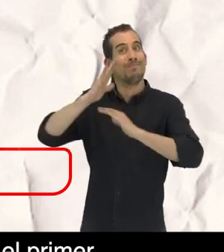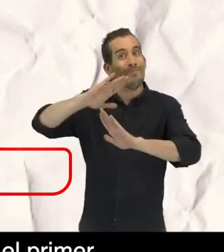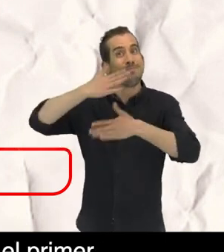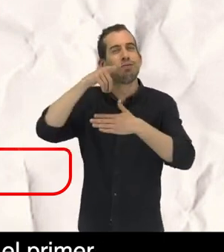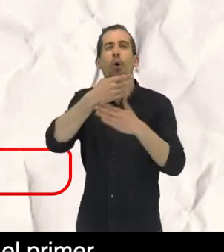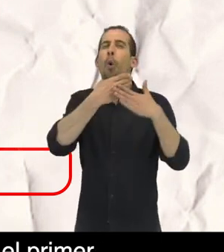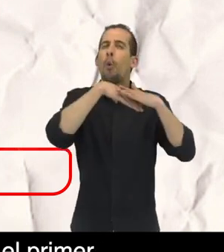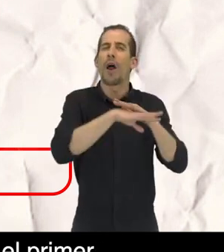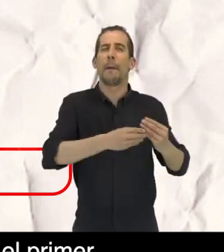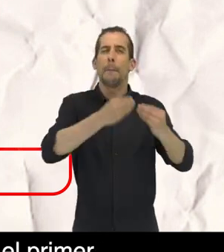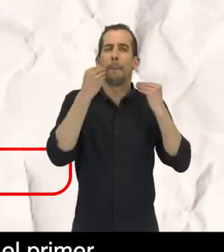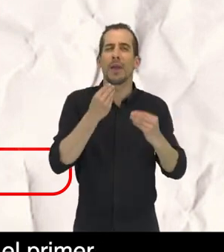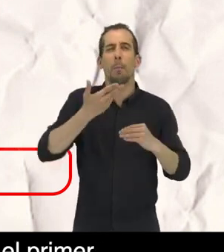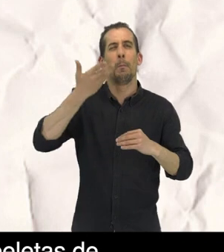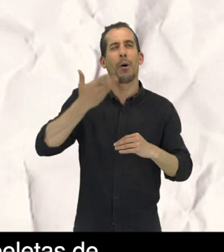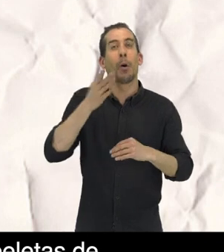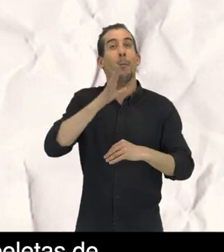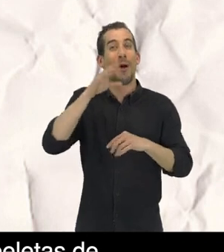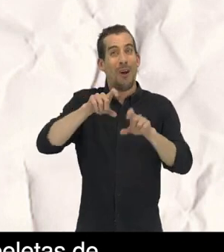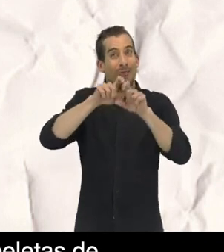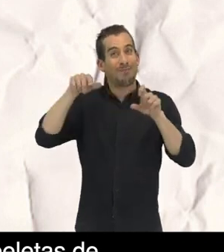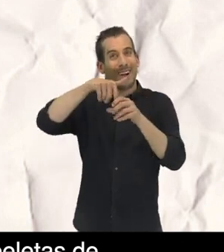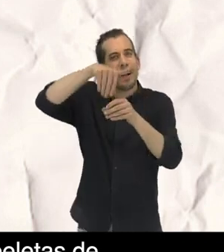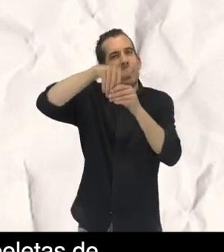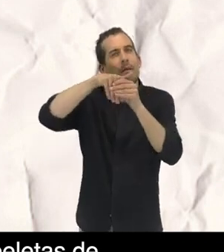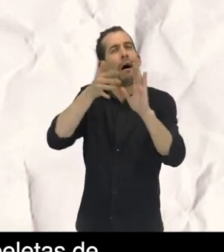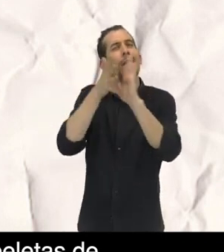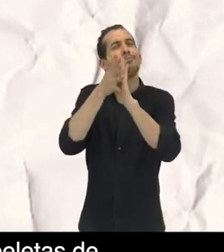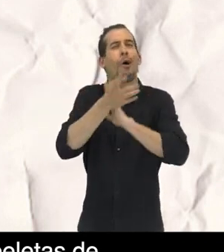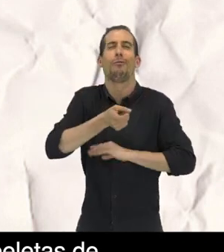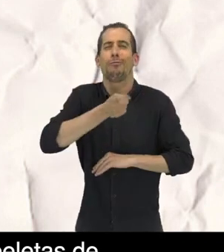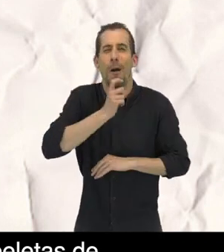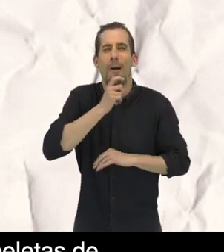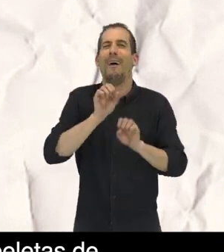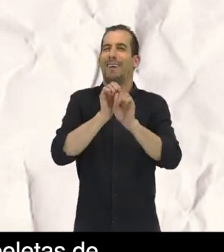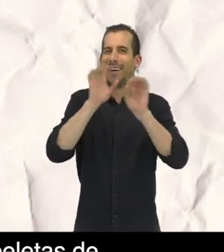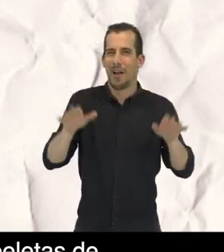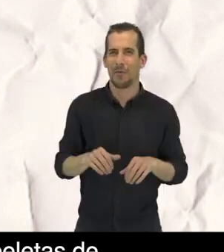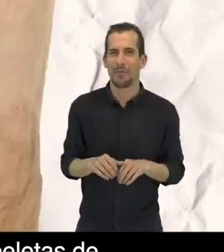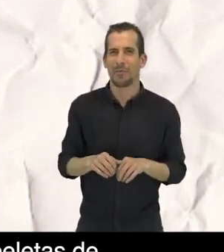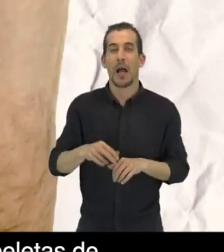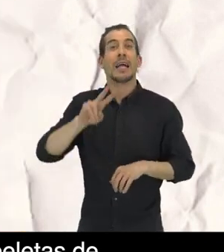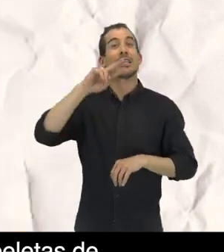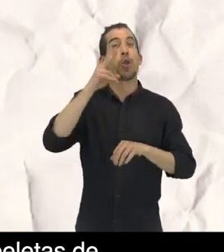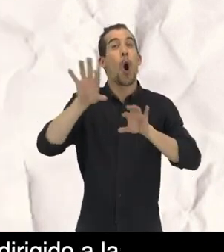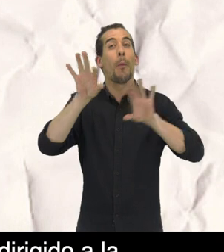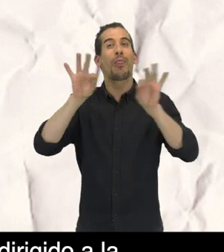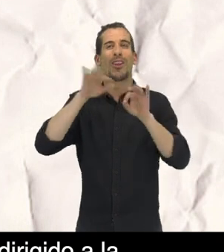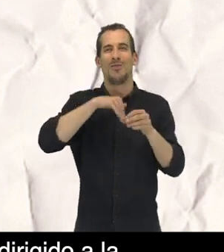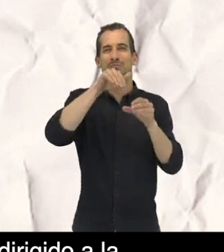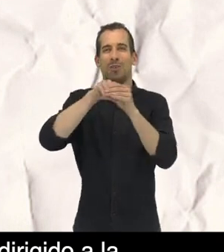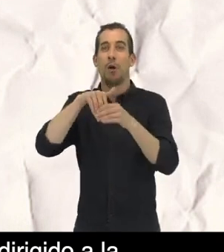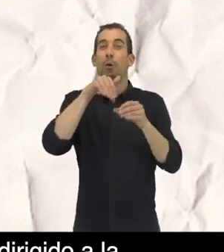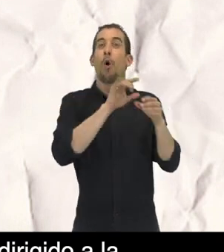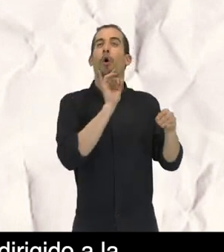toda la documentación recibida en el primer envío, ya que es necesaria para votar cuando tengas las papeletas de votación. Puedes